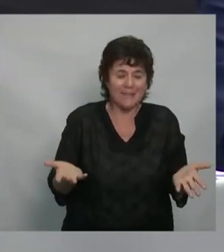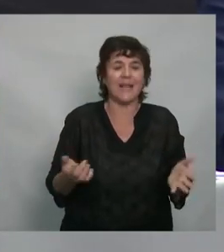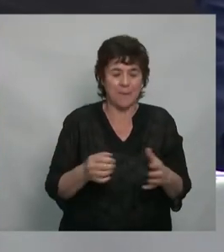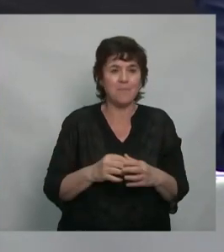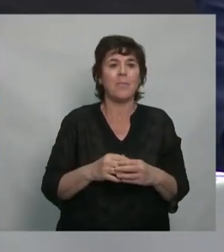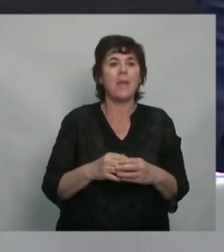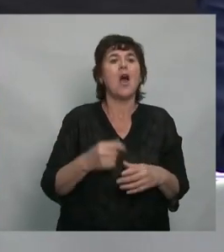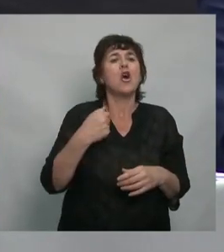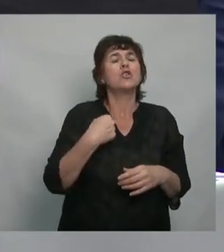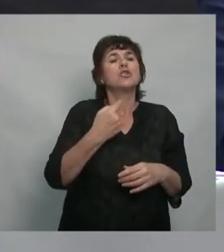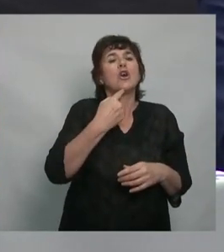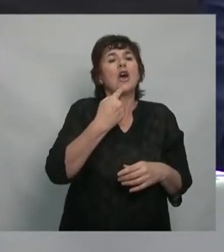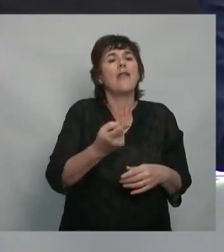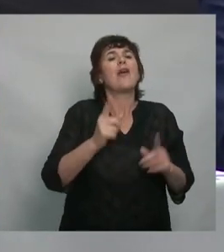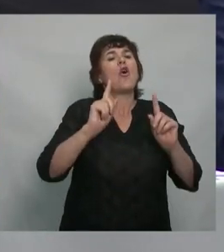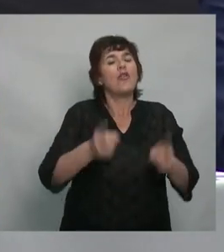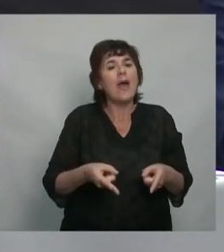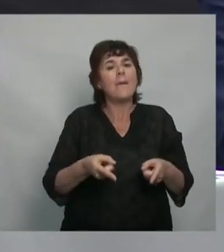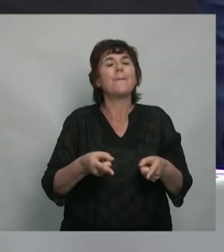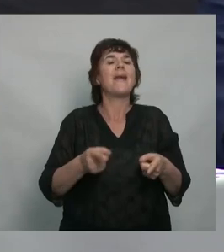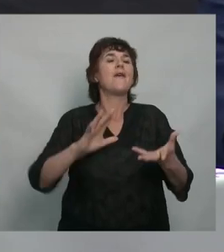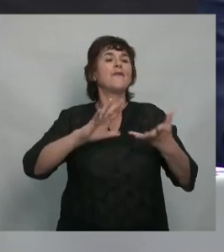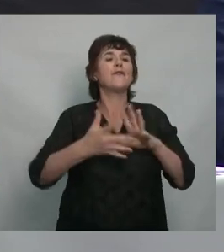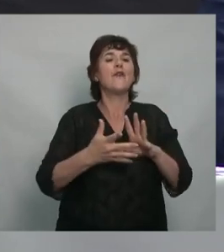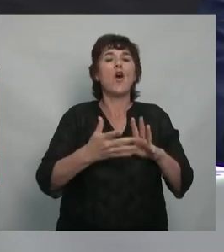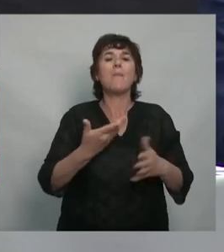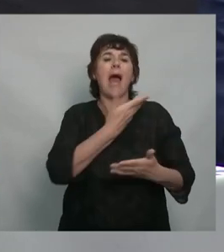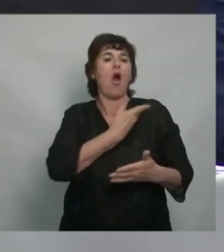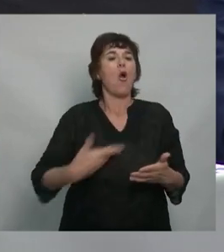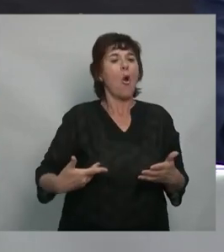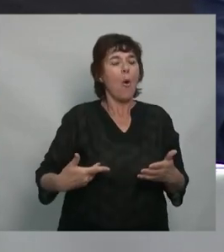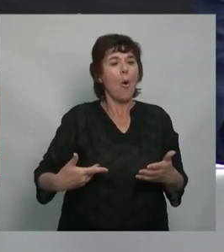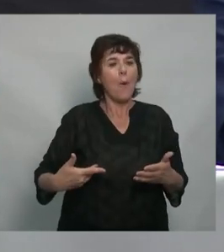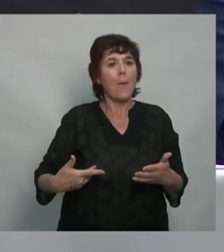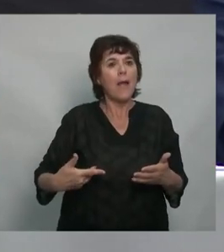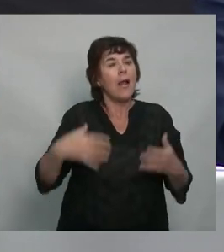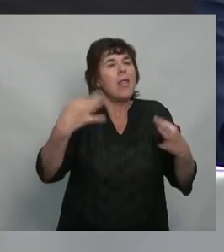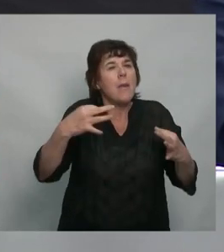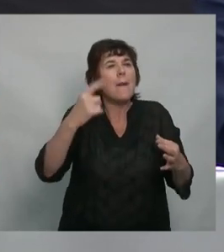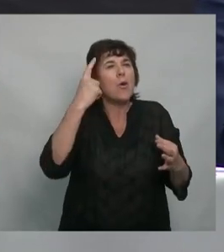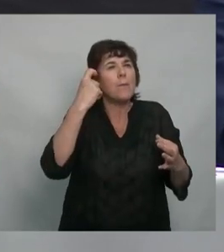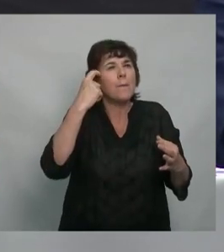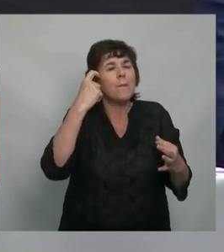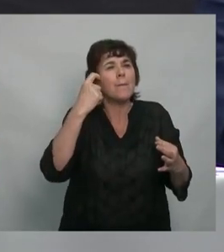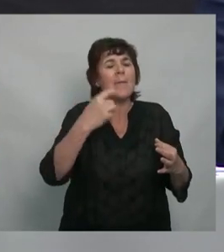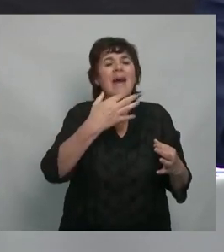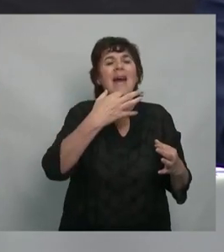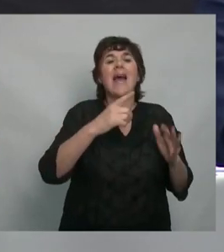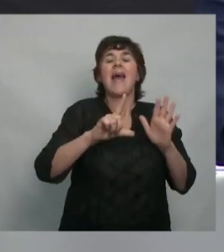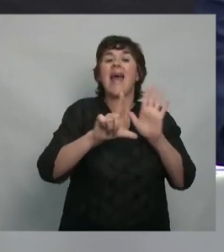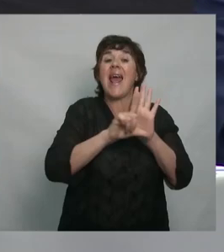hablo también de la legitimidad de un gobierno, porque tenemos que también aprender a distinguir entre legalidad